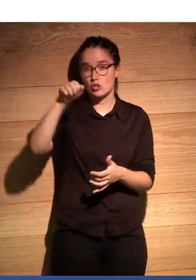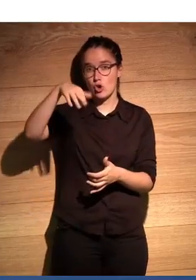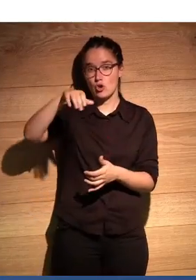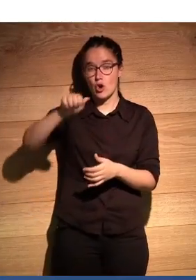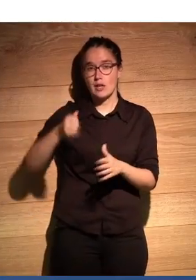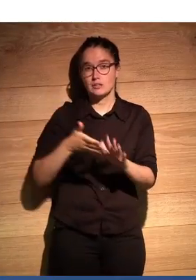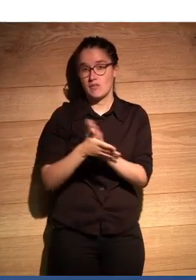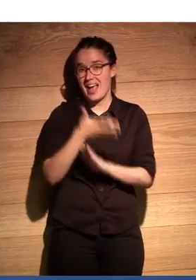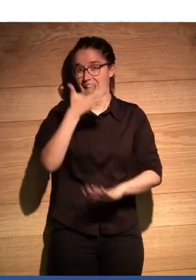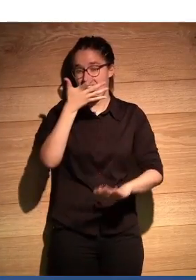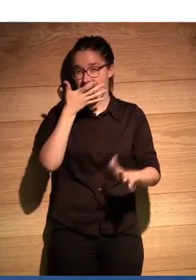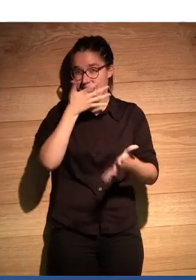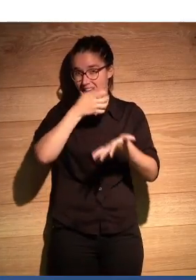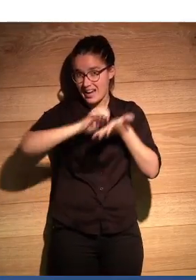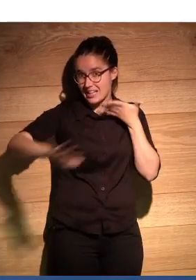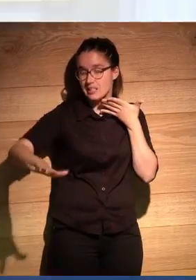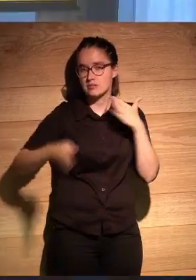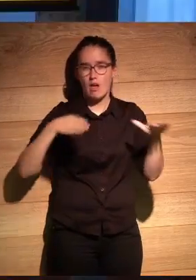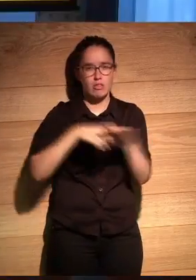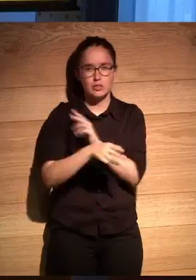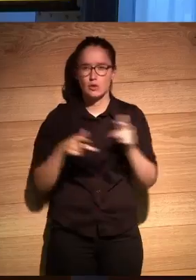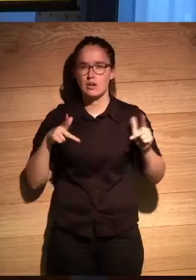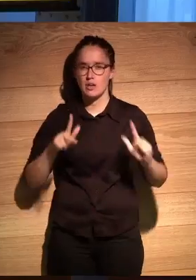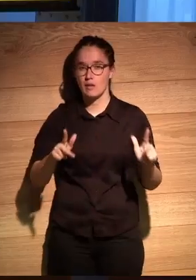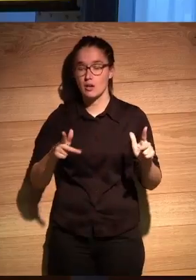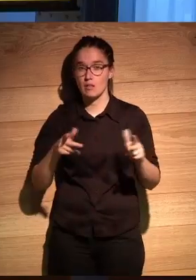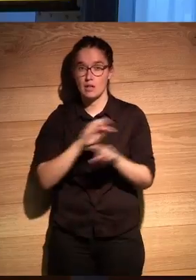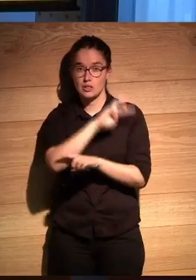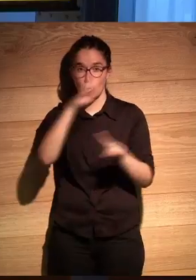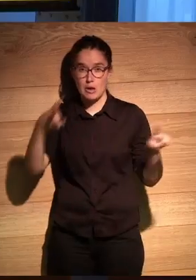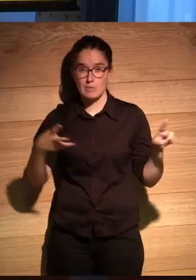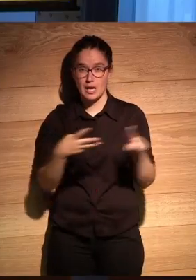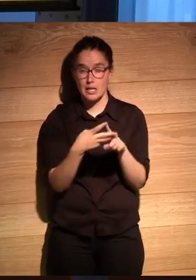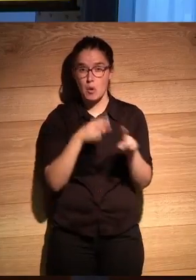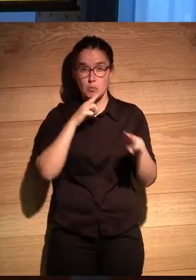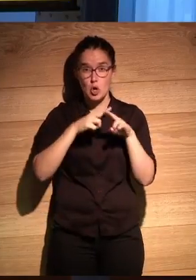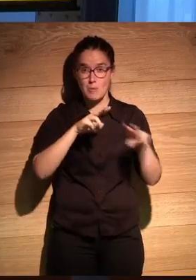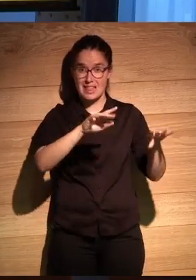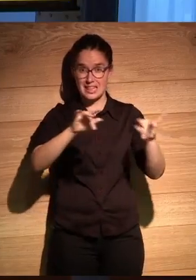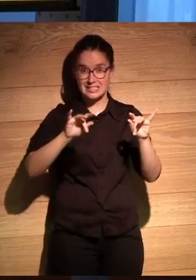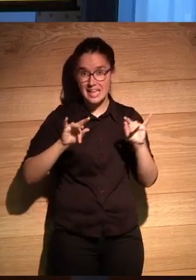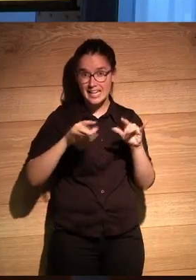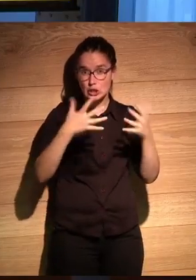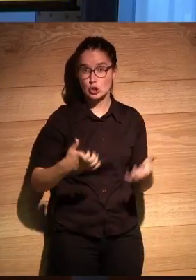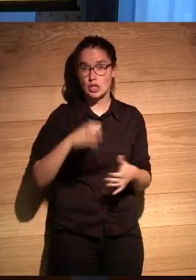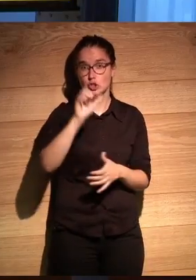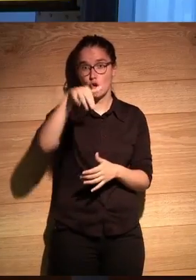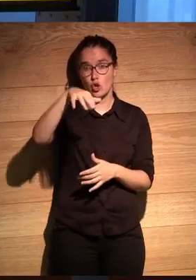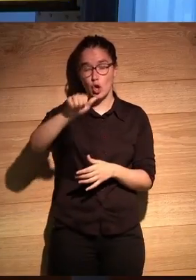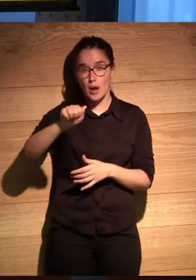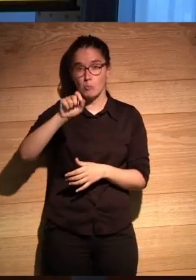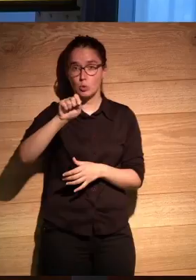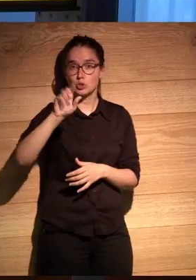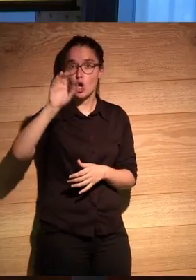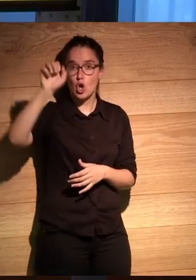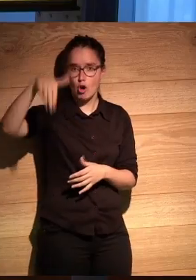gratuito de acceso libre que se pone en el navegador en losdesiertosdesonora.com y se abre